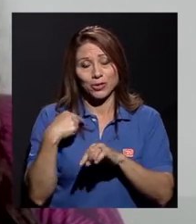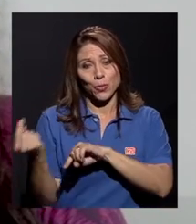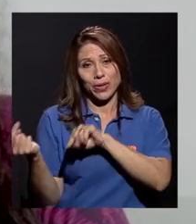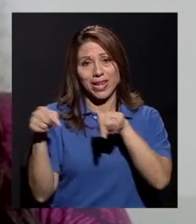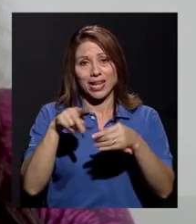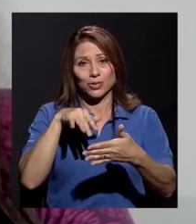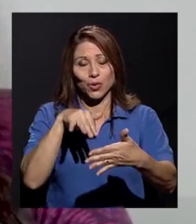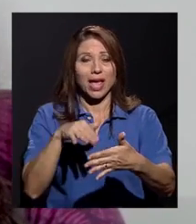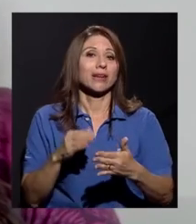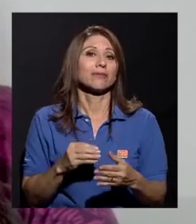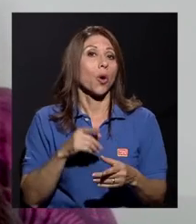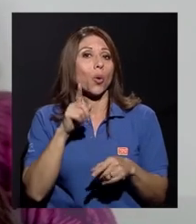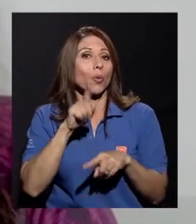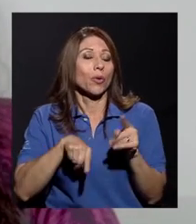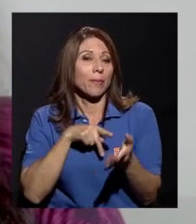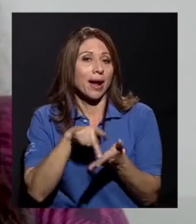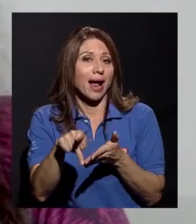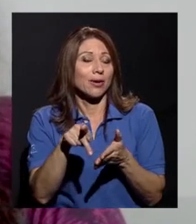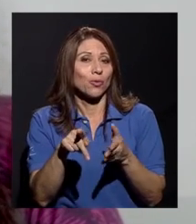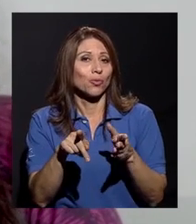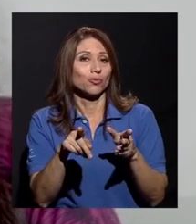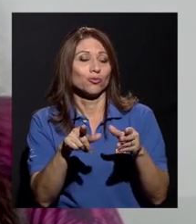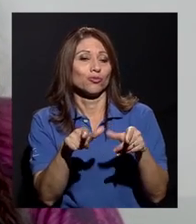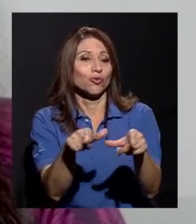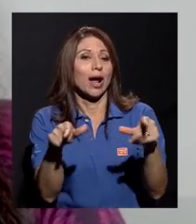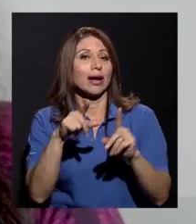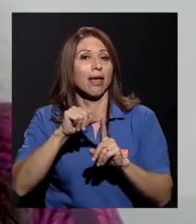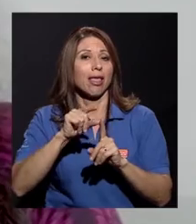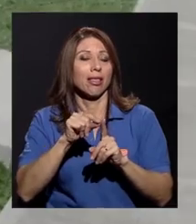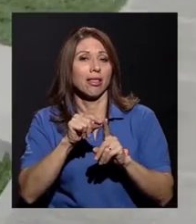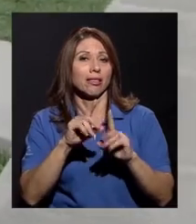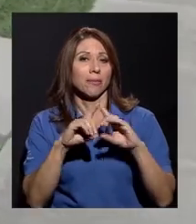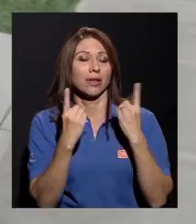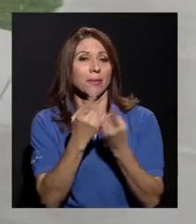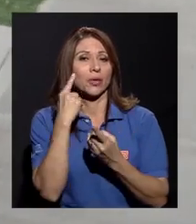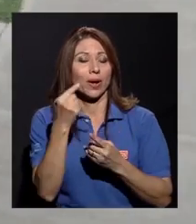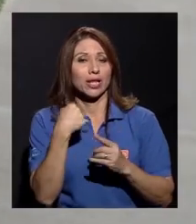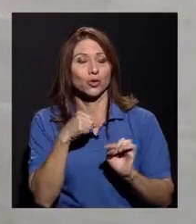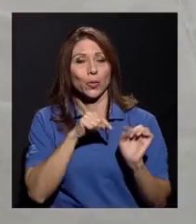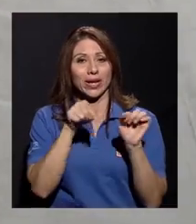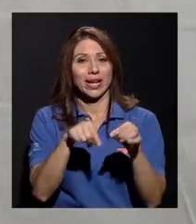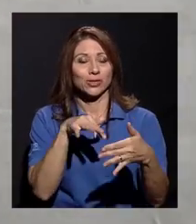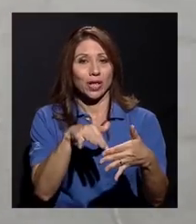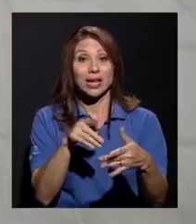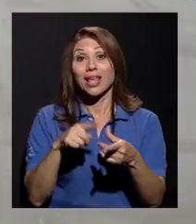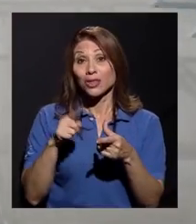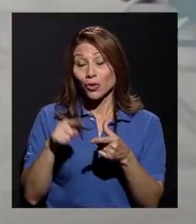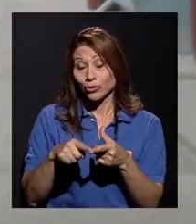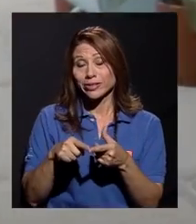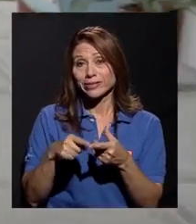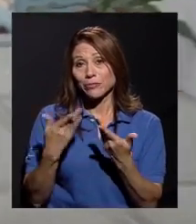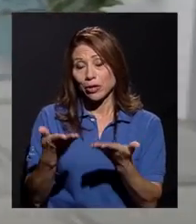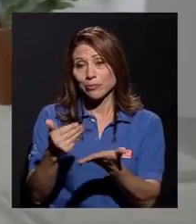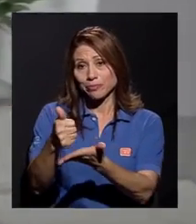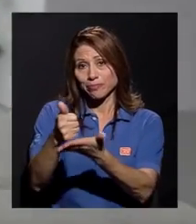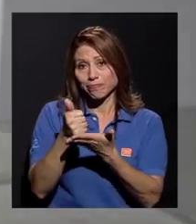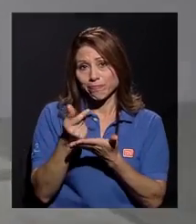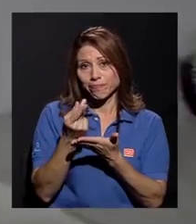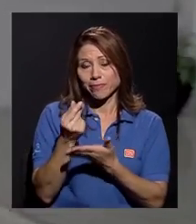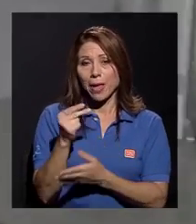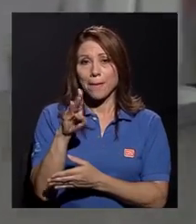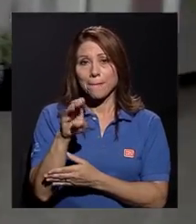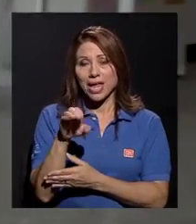estudiar o un apartamento para yo venir a estudiar. Entonces el hecho de que me dieran la beca sí fue,